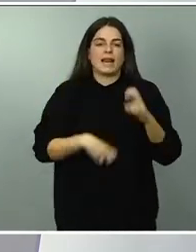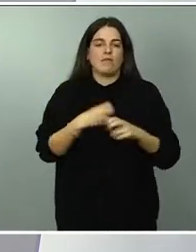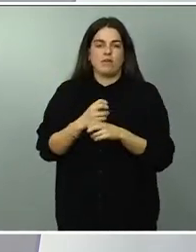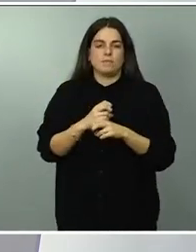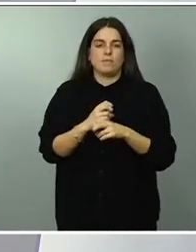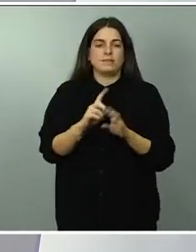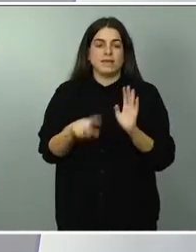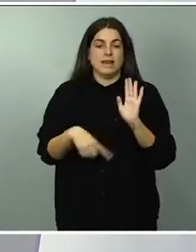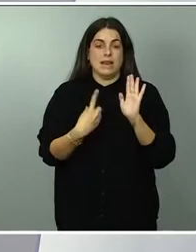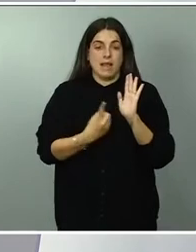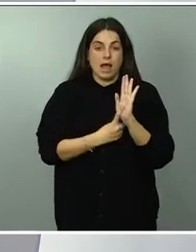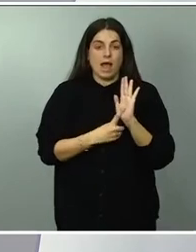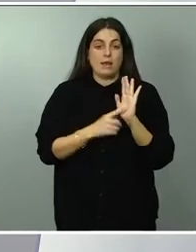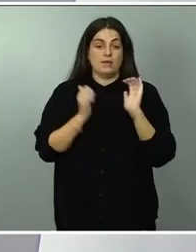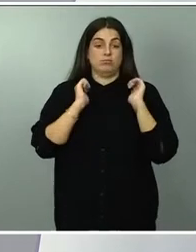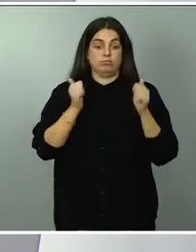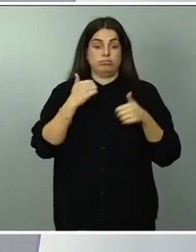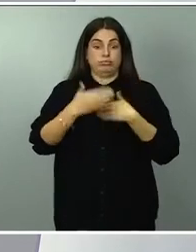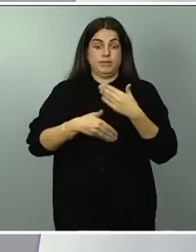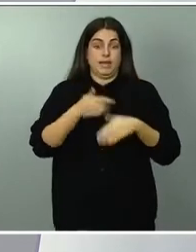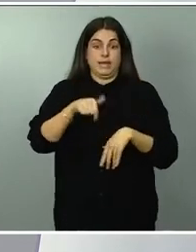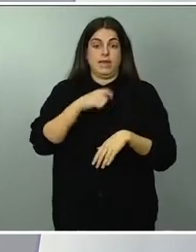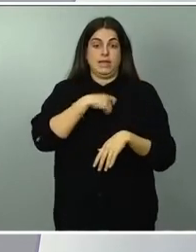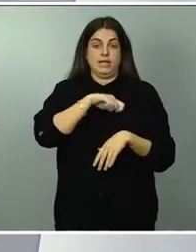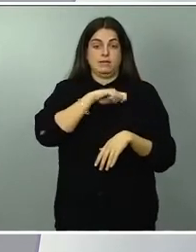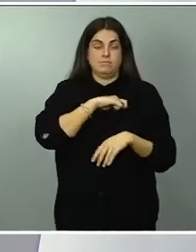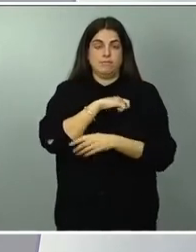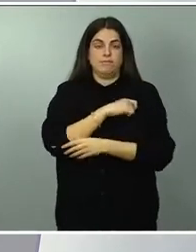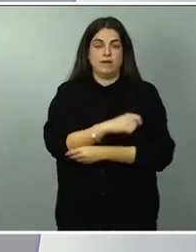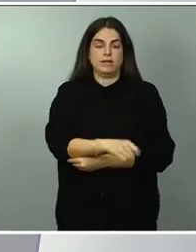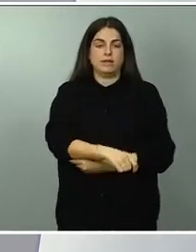han puesto en marcha en España de ninguna manera